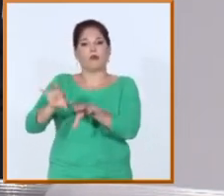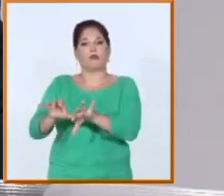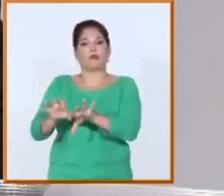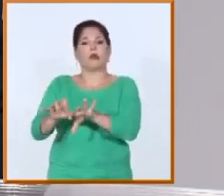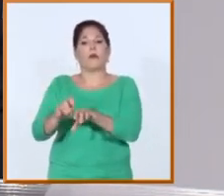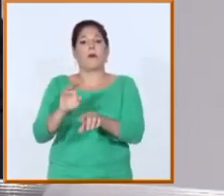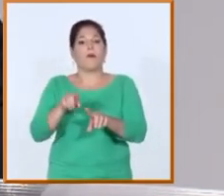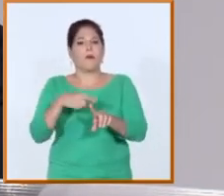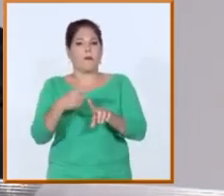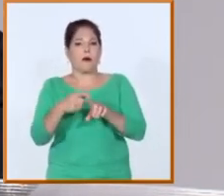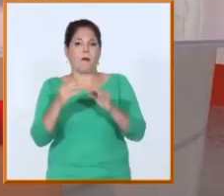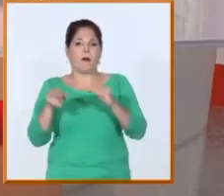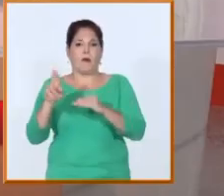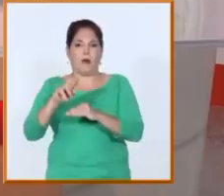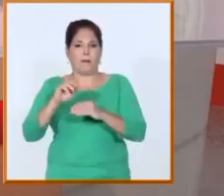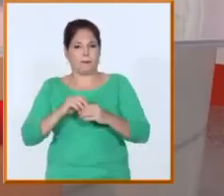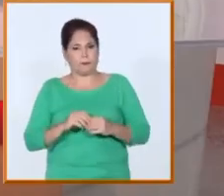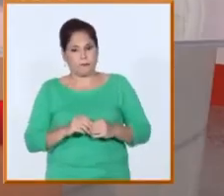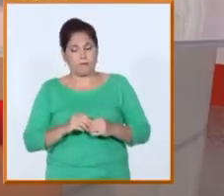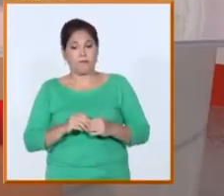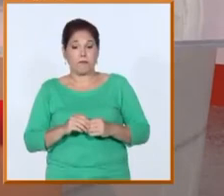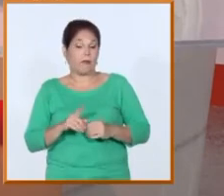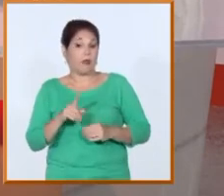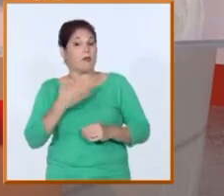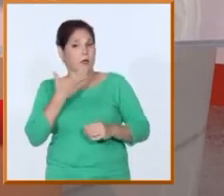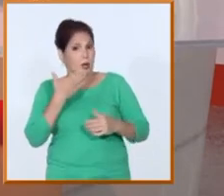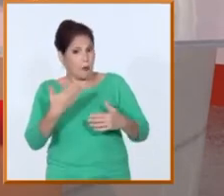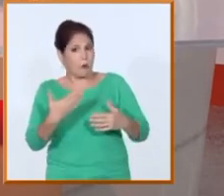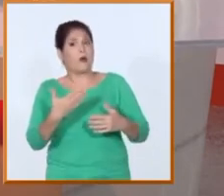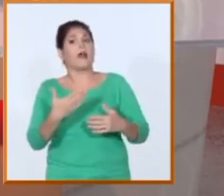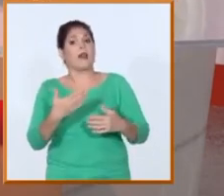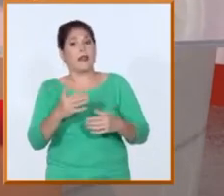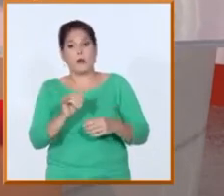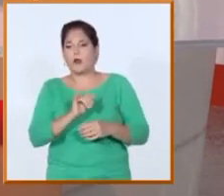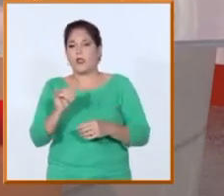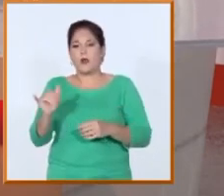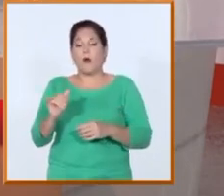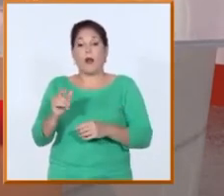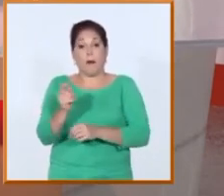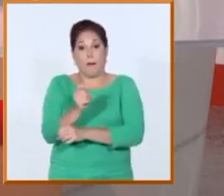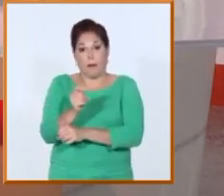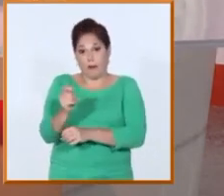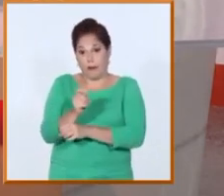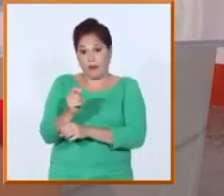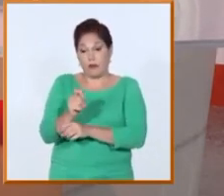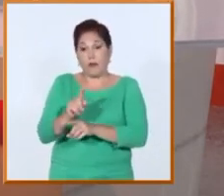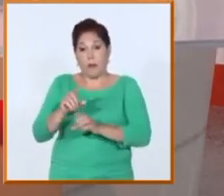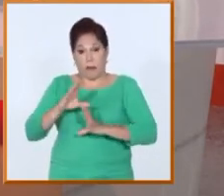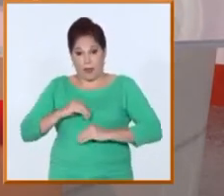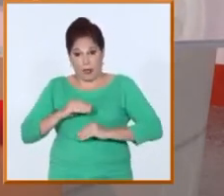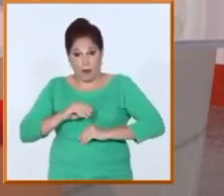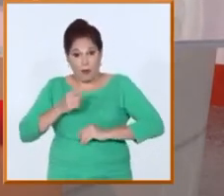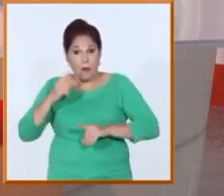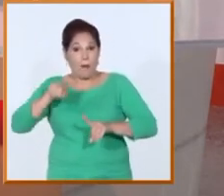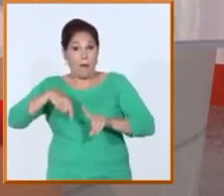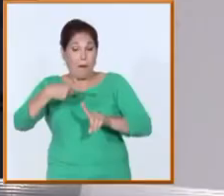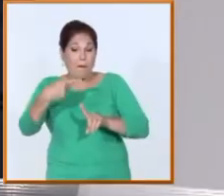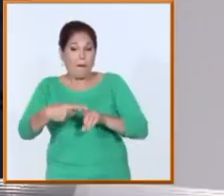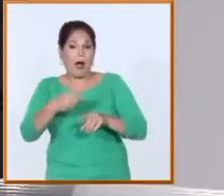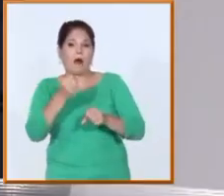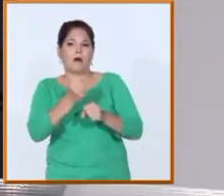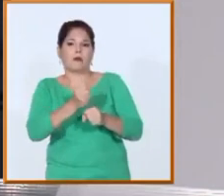la enseñanza de posgrado. Y que tuvo la suerte de vincular la profesión a la que se preparó con la labor pedagógica, entonces, ahí en la CUJAE.